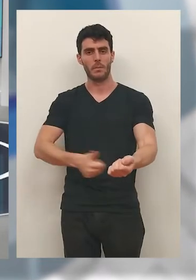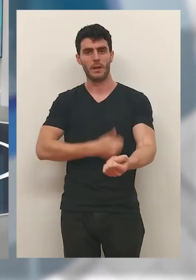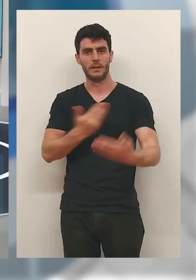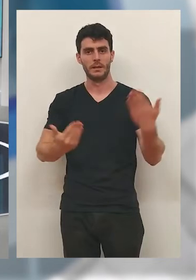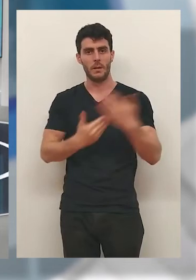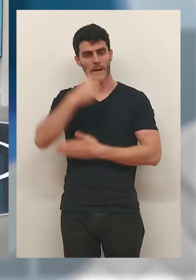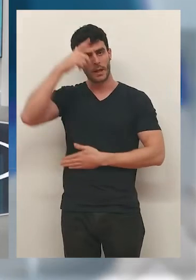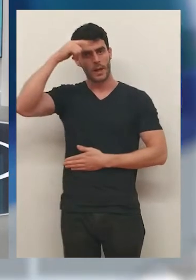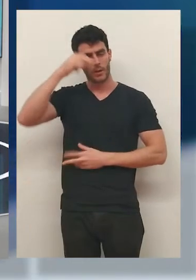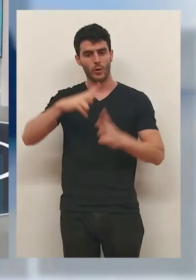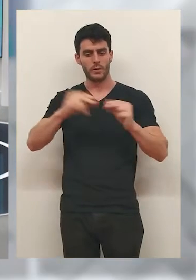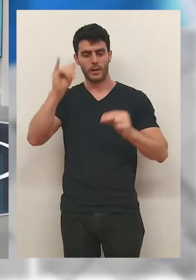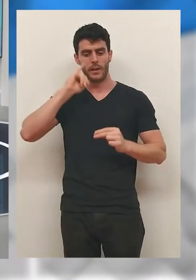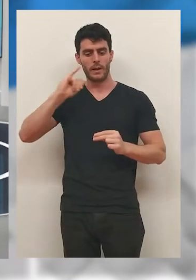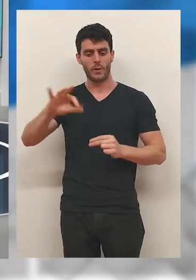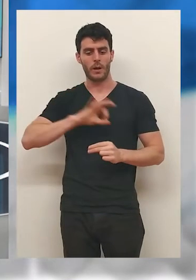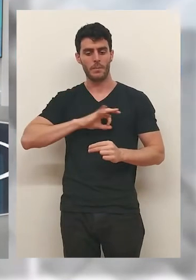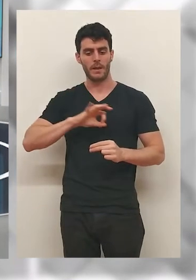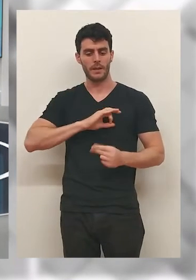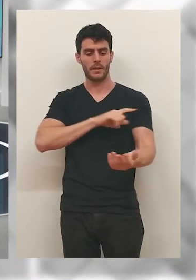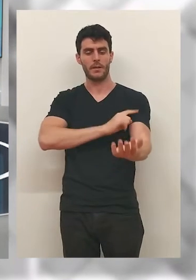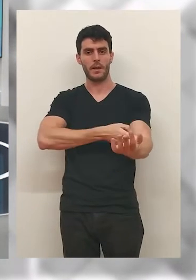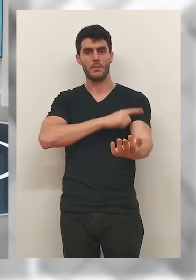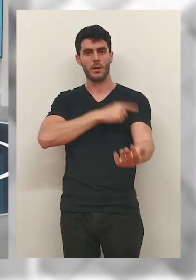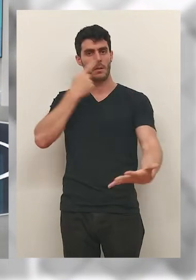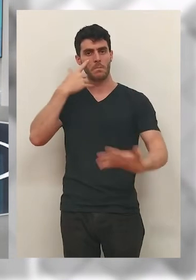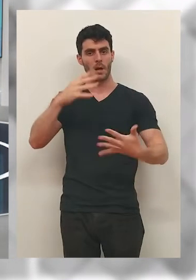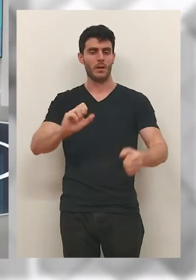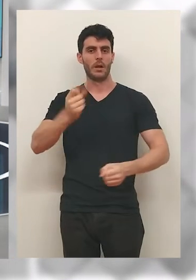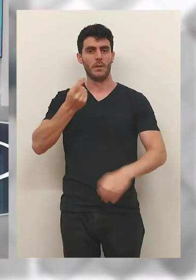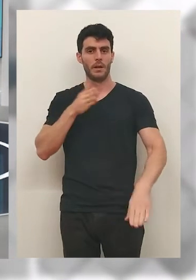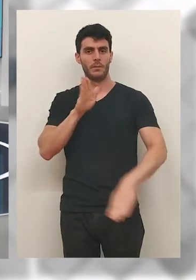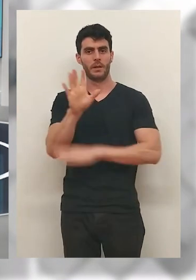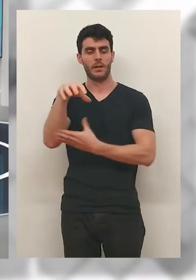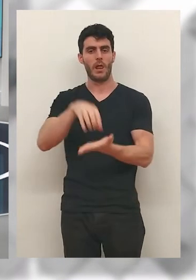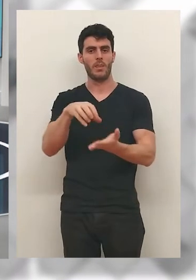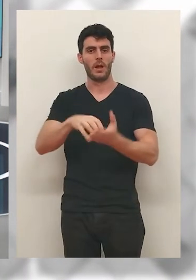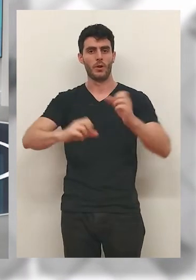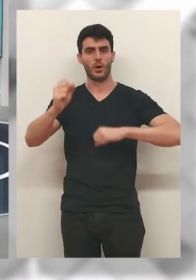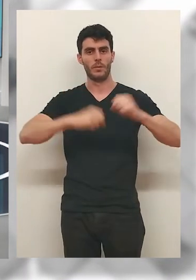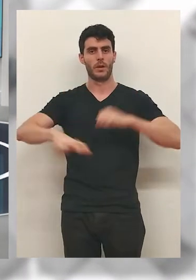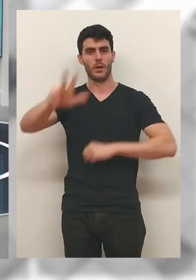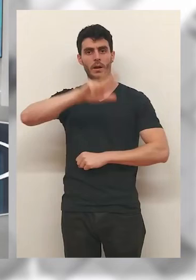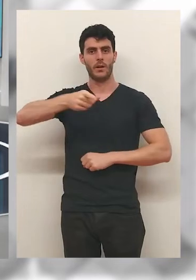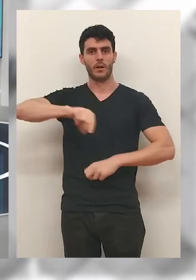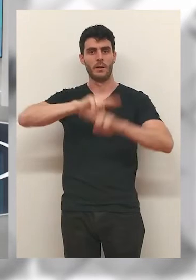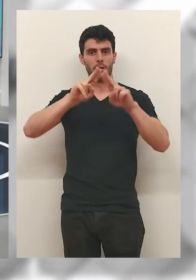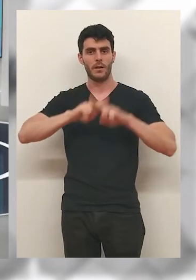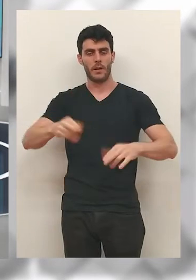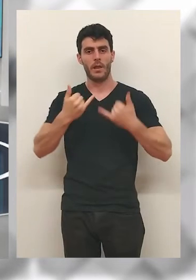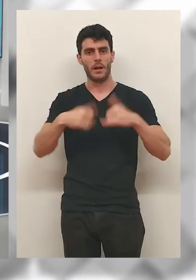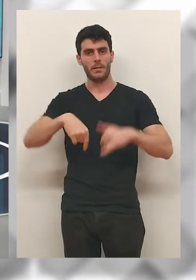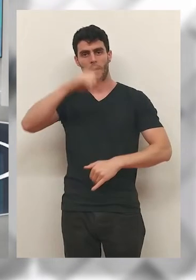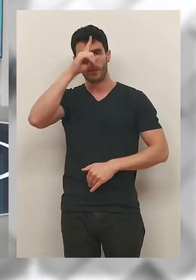Y más deporte. Esta mañana el rector de la Universidad de La Rioja ha recibido a los medallistas y deportistas más destacados que han representado al centro en las